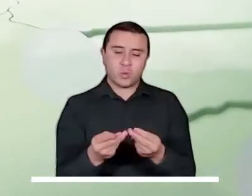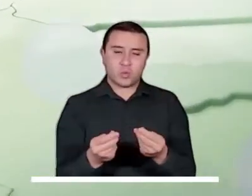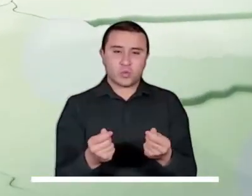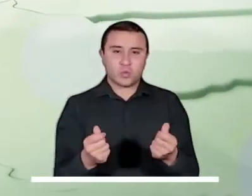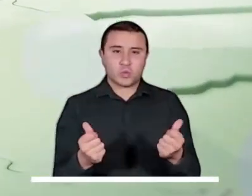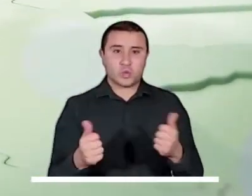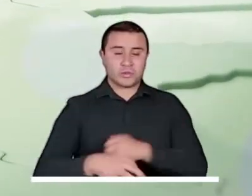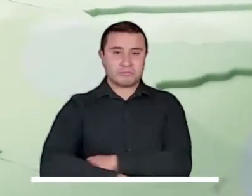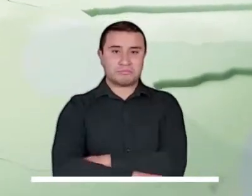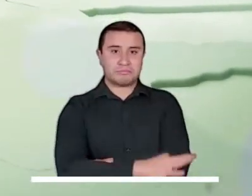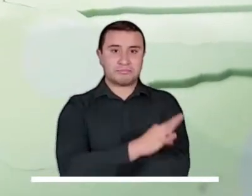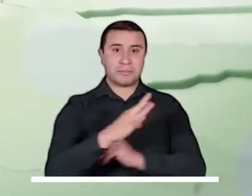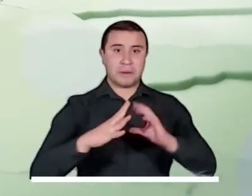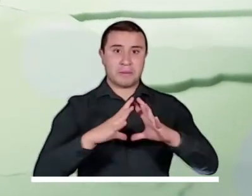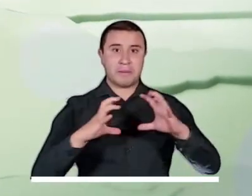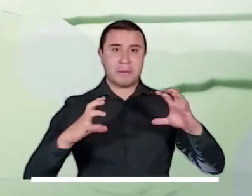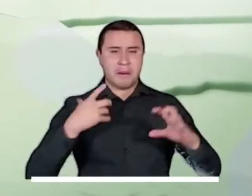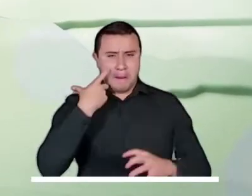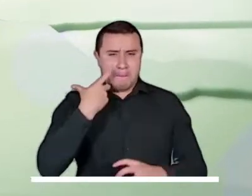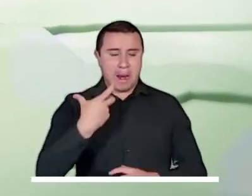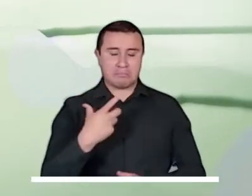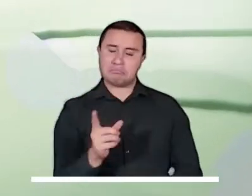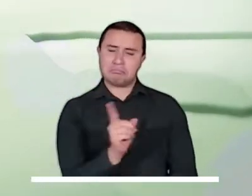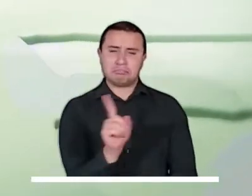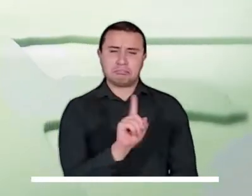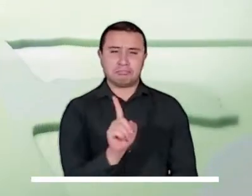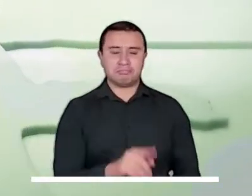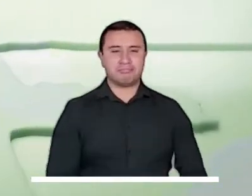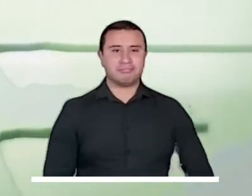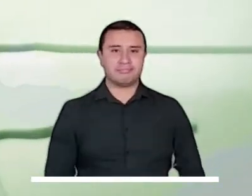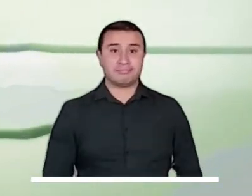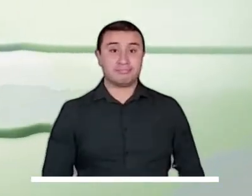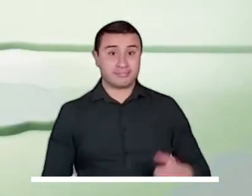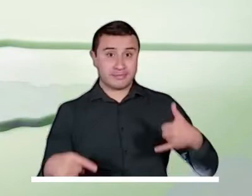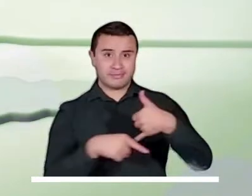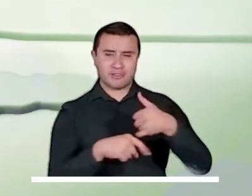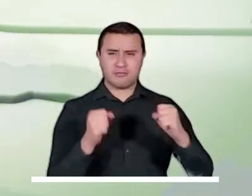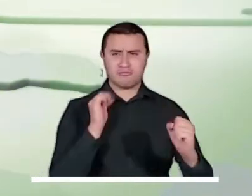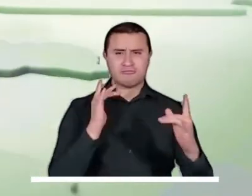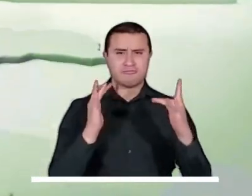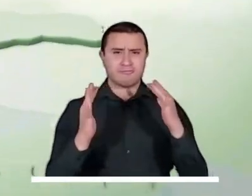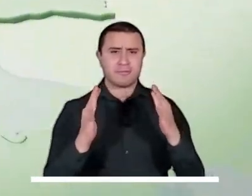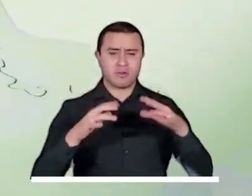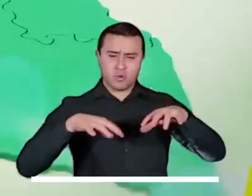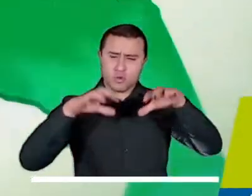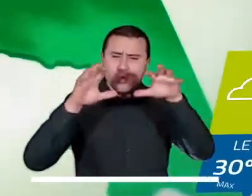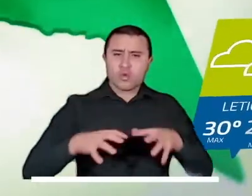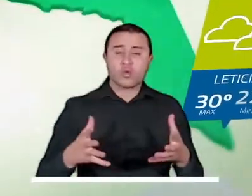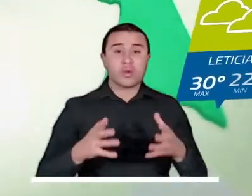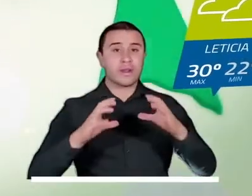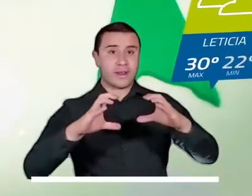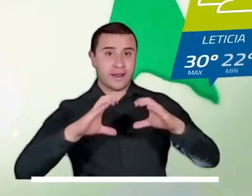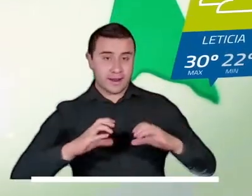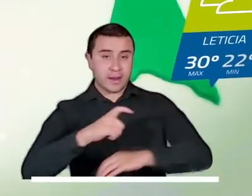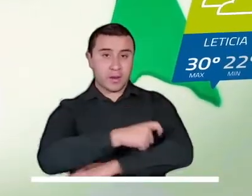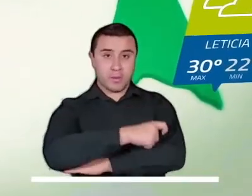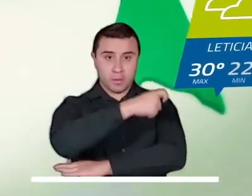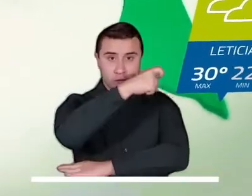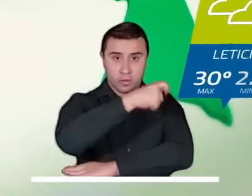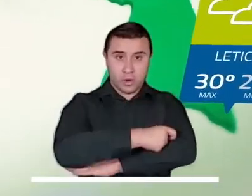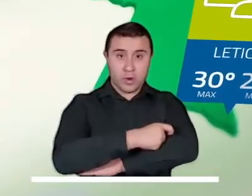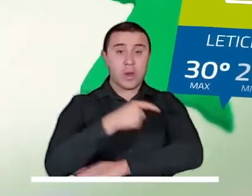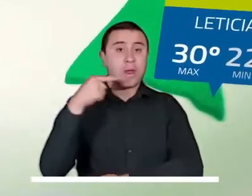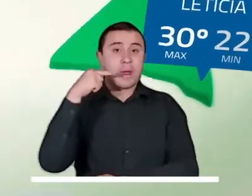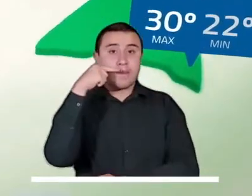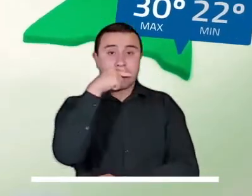disfrutar de un cielo con nubosidad baja y de una mañana sin lluvias importantes. La selva amazónica espera lluvias en el occidente